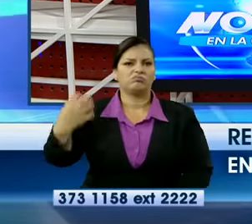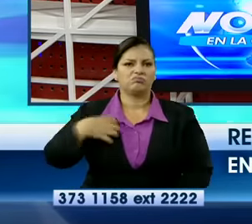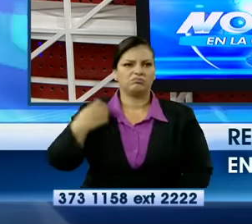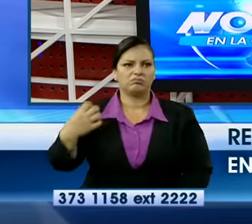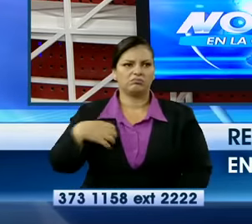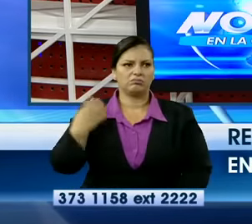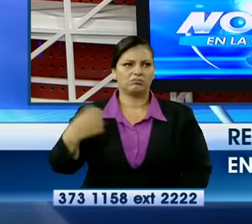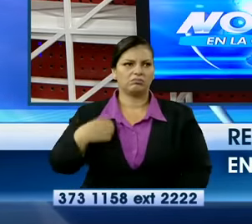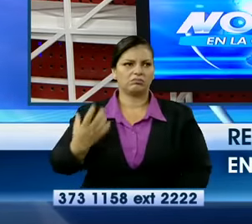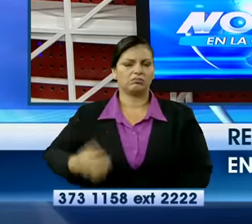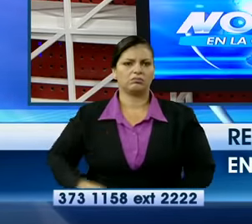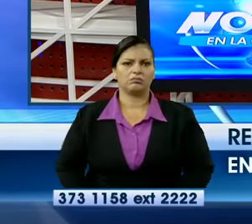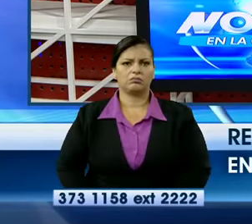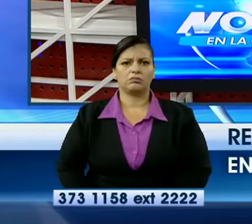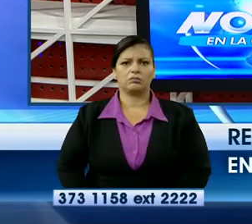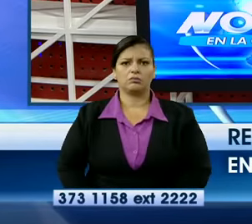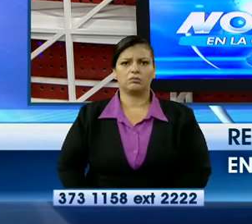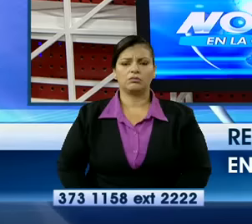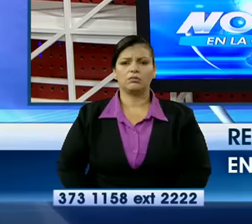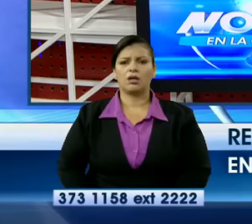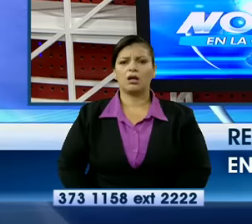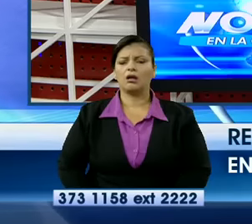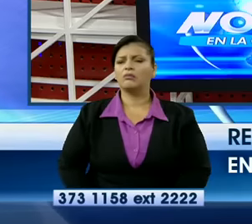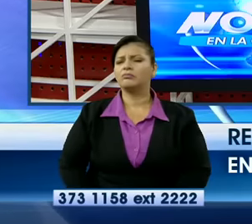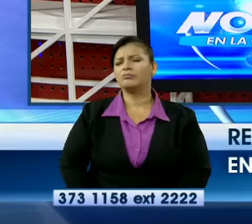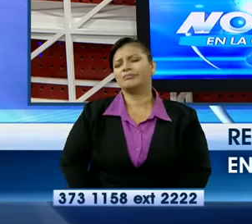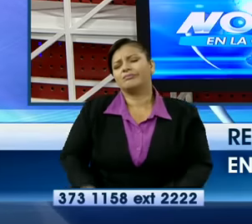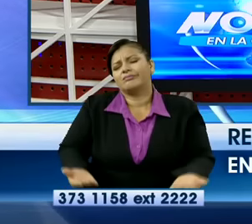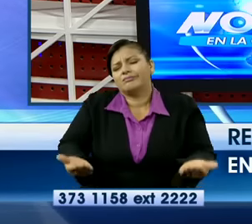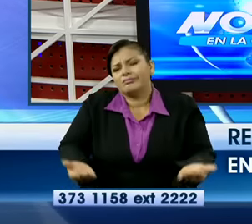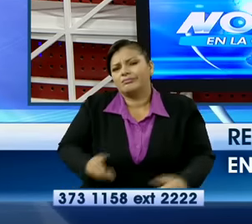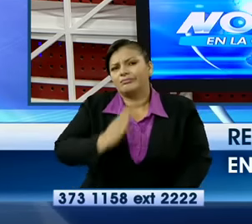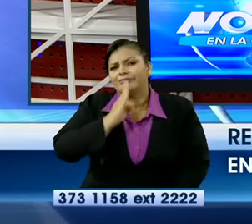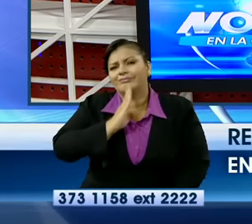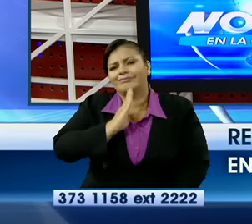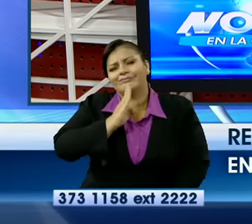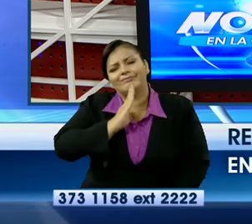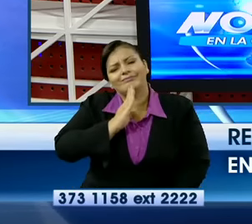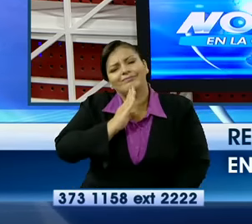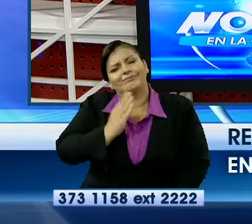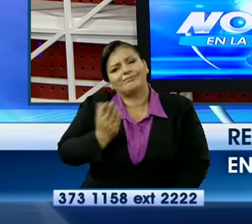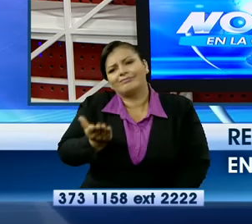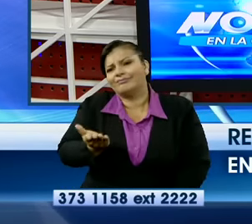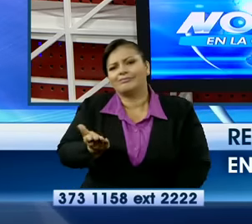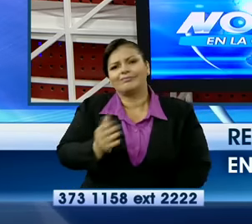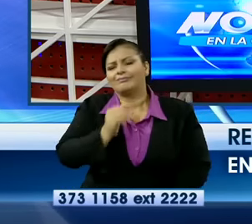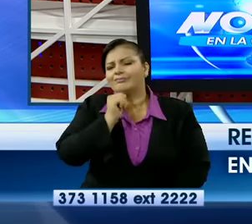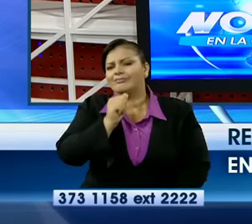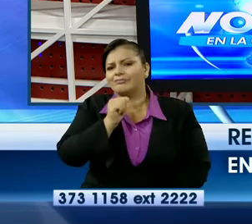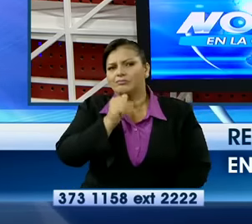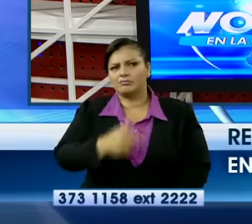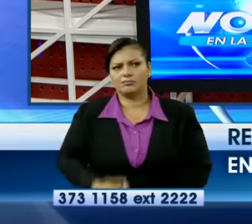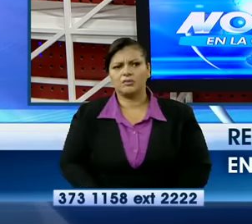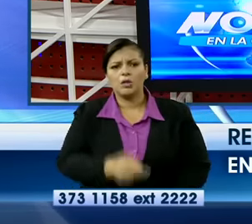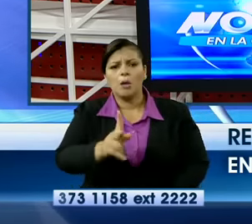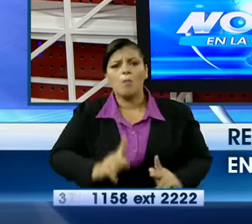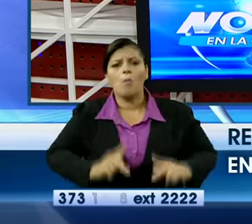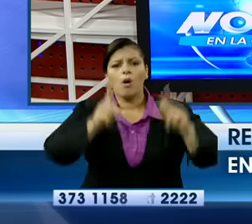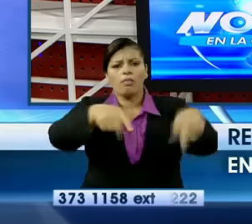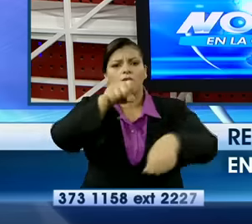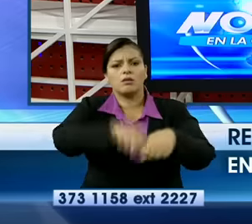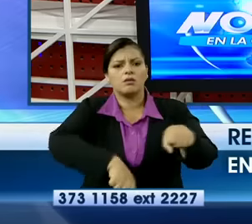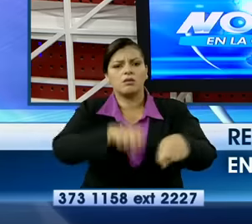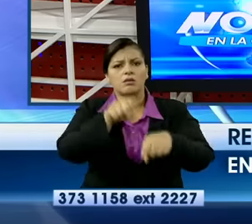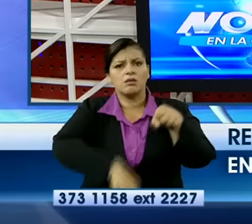lleven el paso elevado a otro lugar. Lo reparen y lo traigan y lo pongan. Porque cuando está dañado, joroban y se quejan.